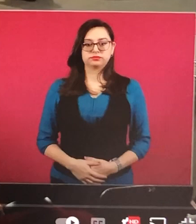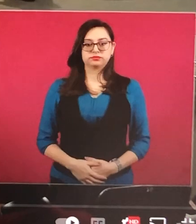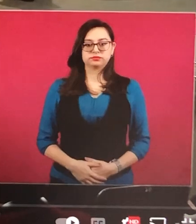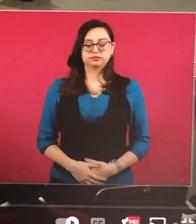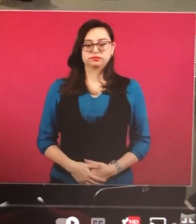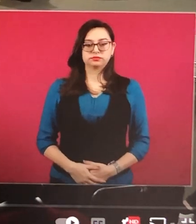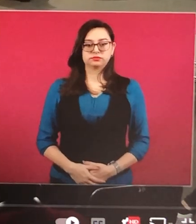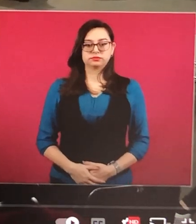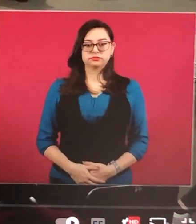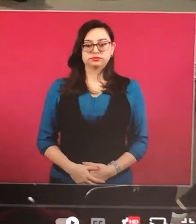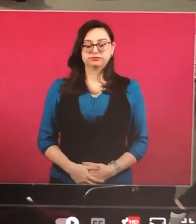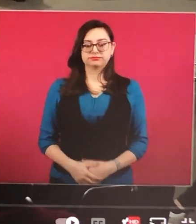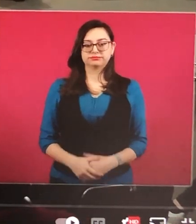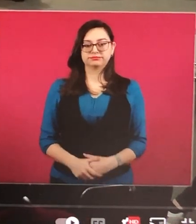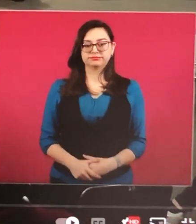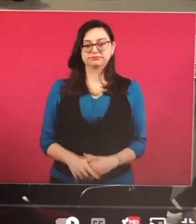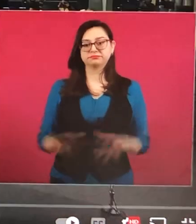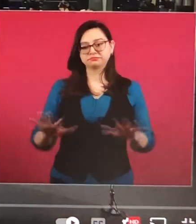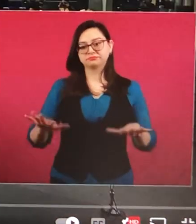Aplausos